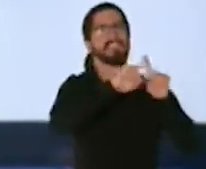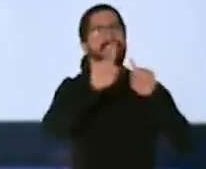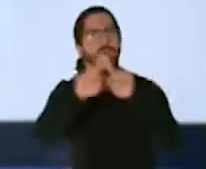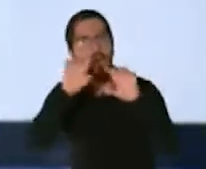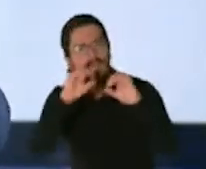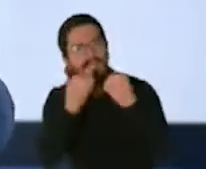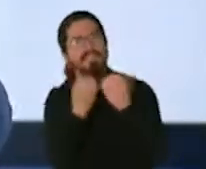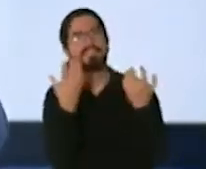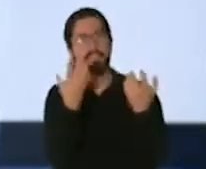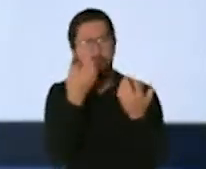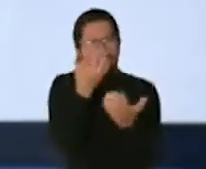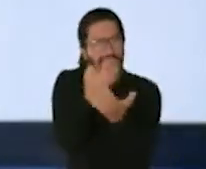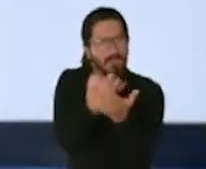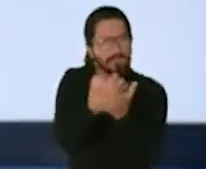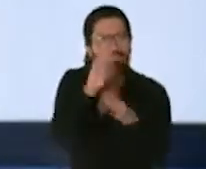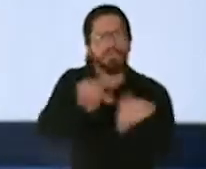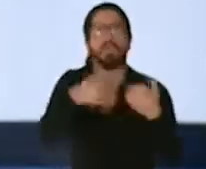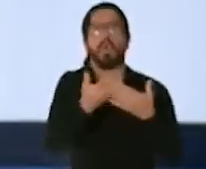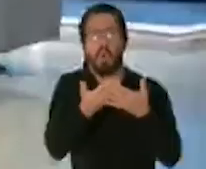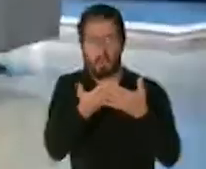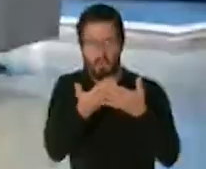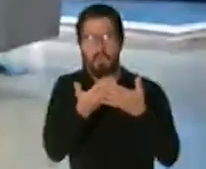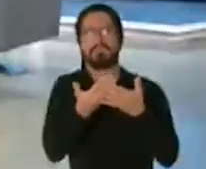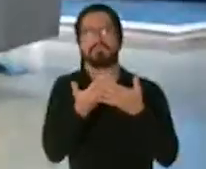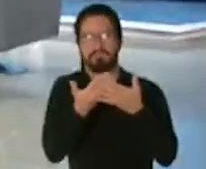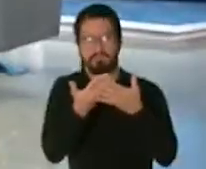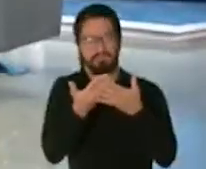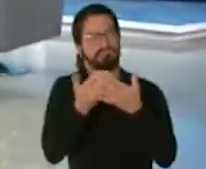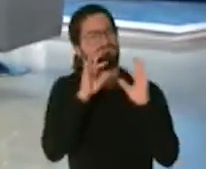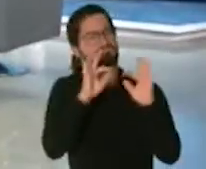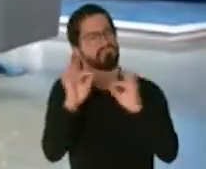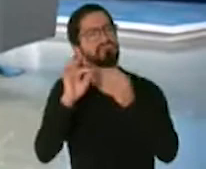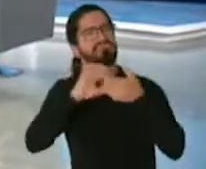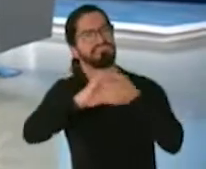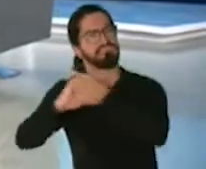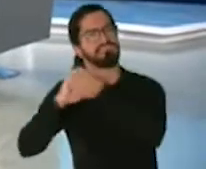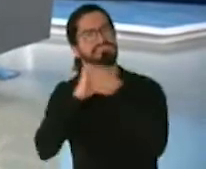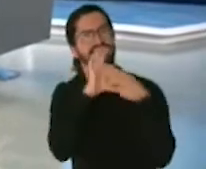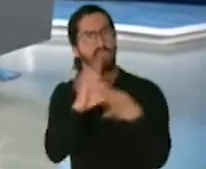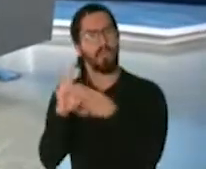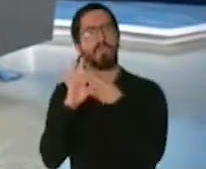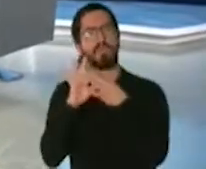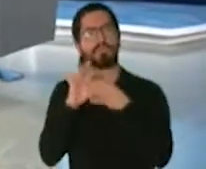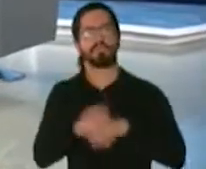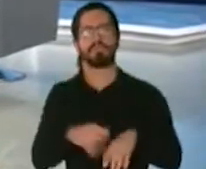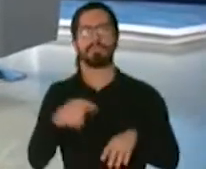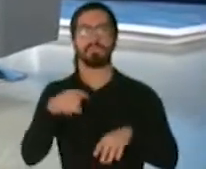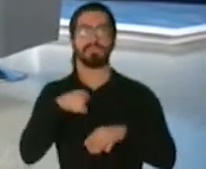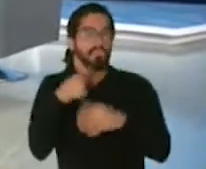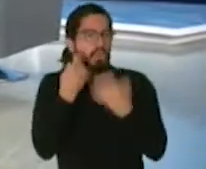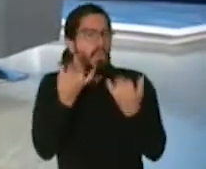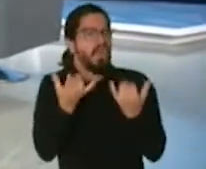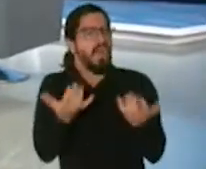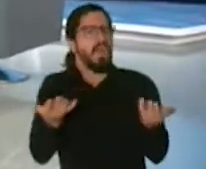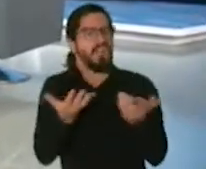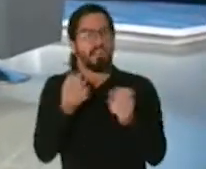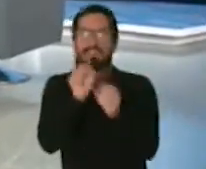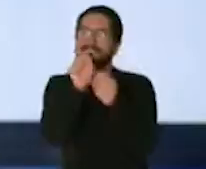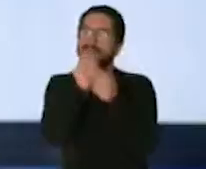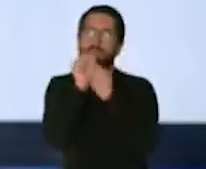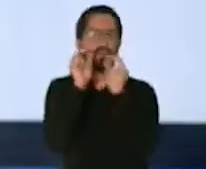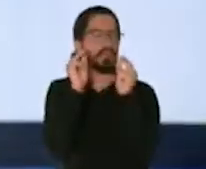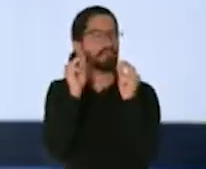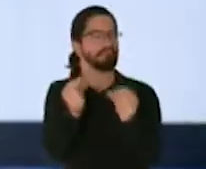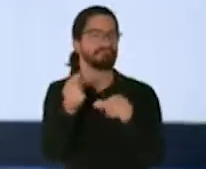Rico con colegios profesionales todo va a ser el brazo operacional del departamento de salud yo siempre yo digo yo soy ave de paso yo estoy ahí por una